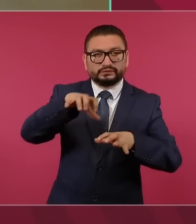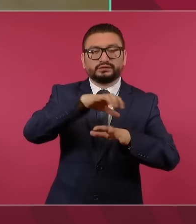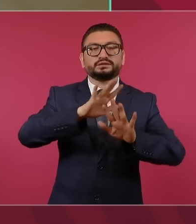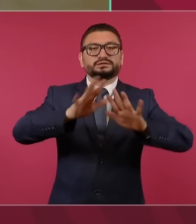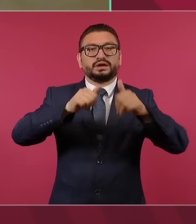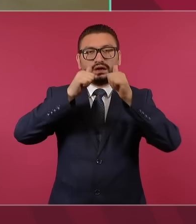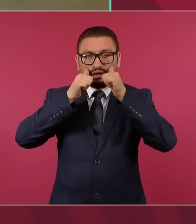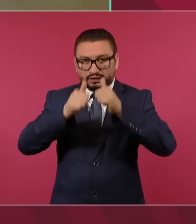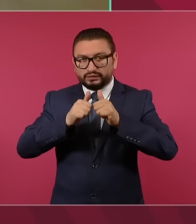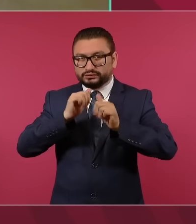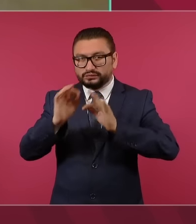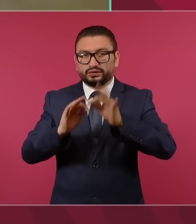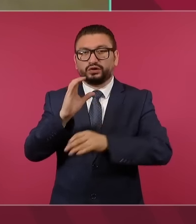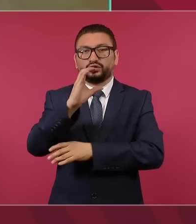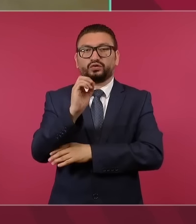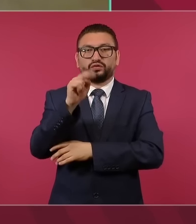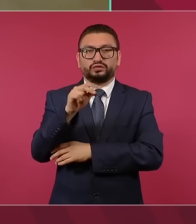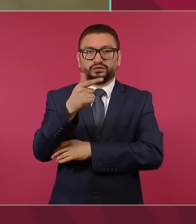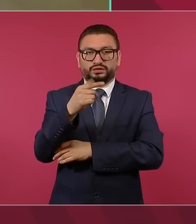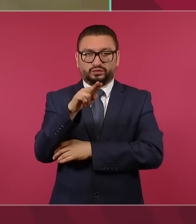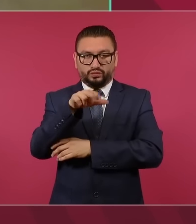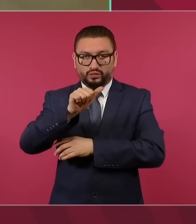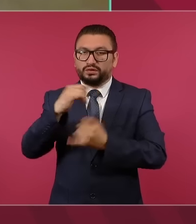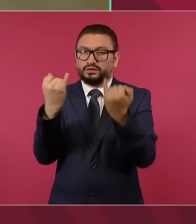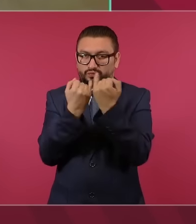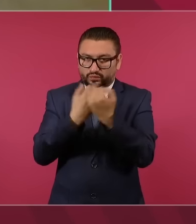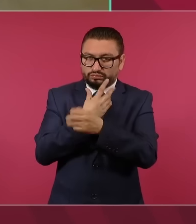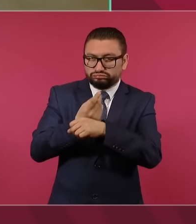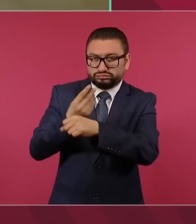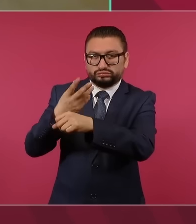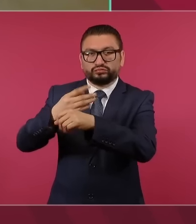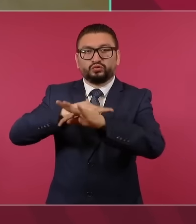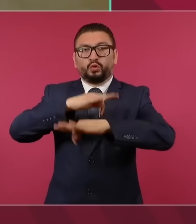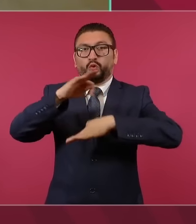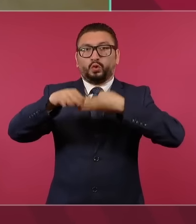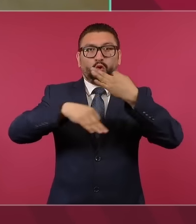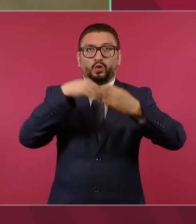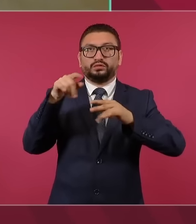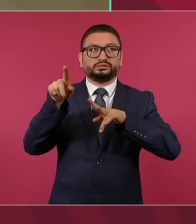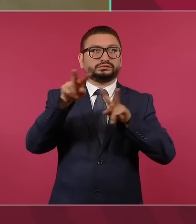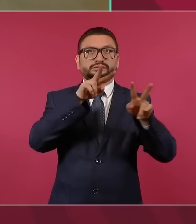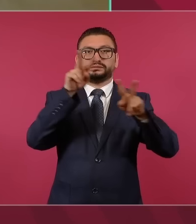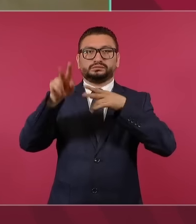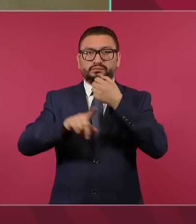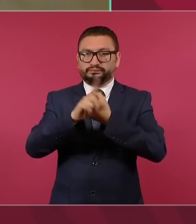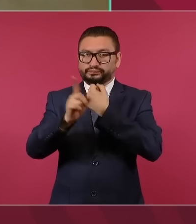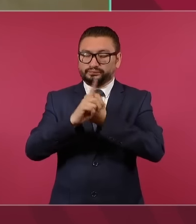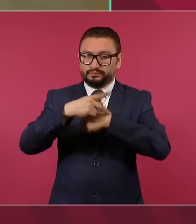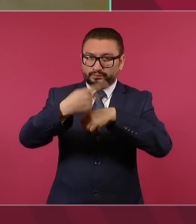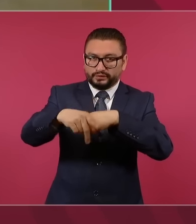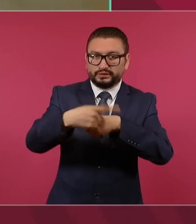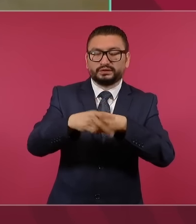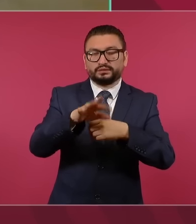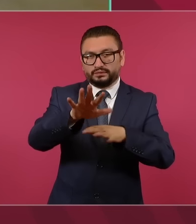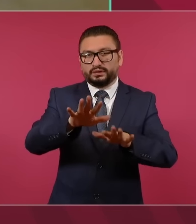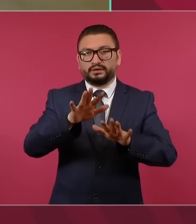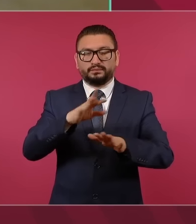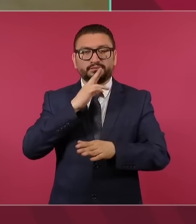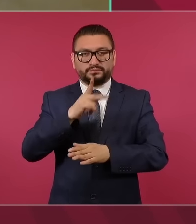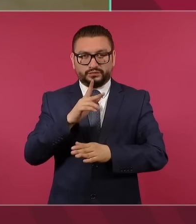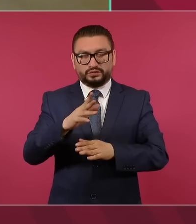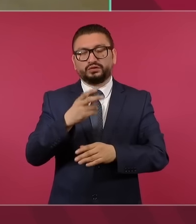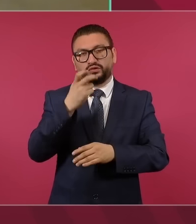atendiendo por parte de la Conagua y todo esto unido puede representar un riesgo para la población.